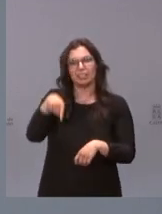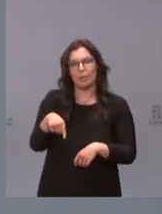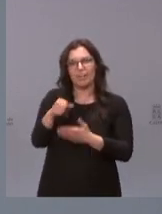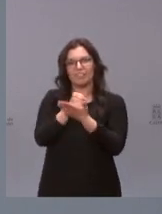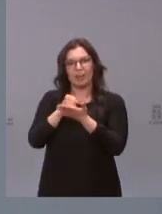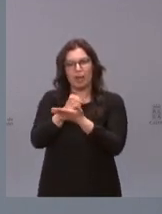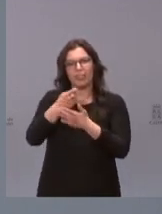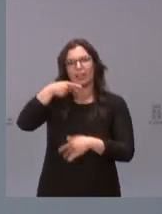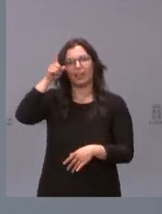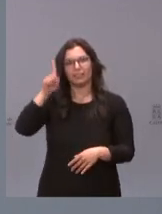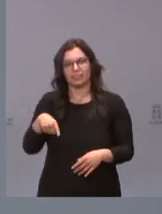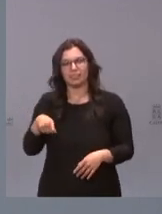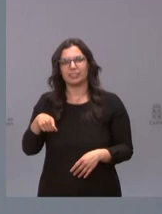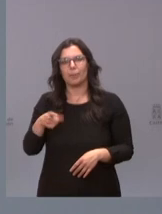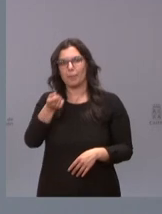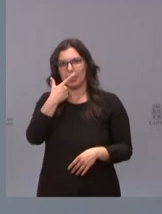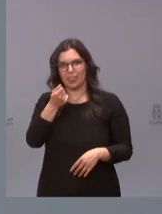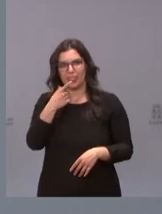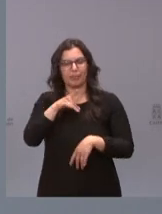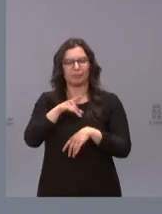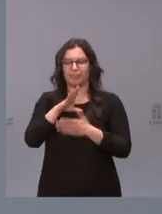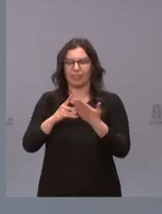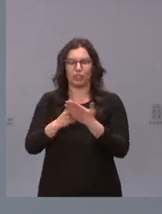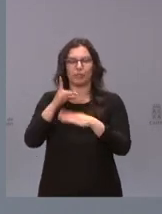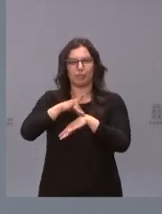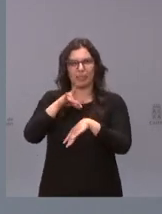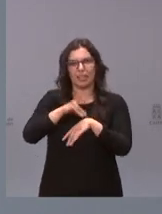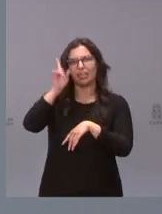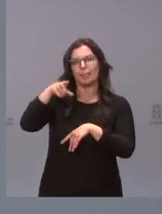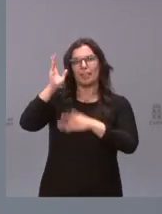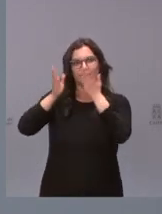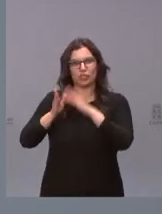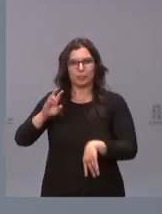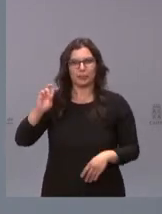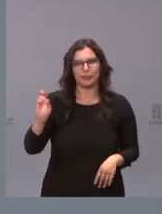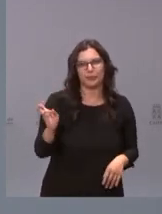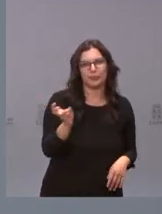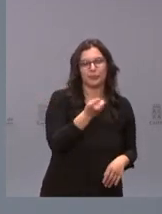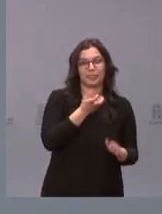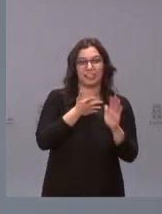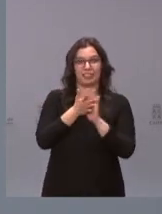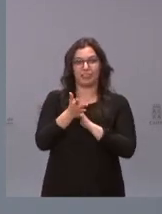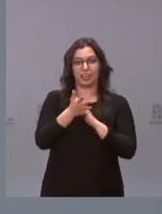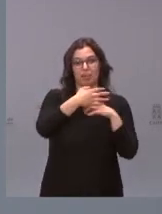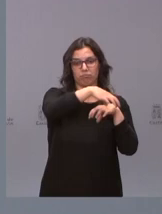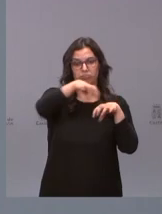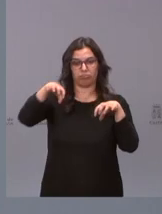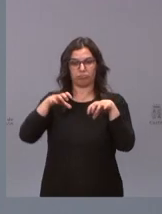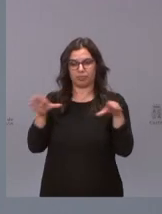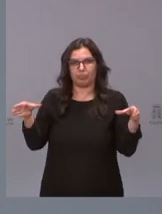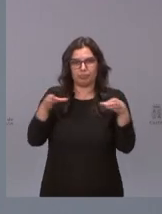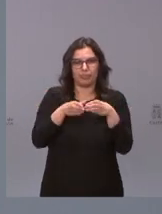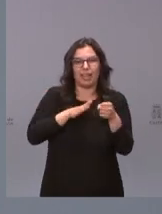farmacia tiene una facultad de medicina tiene una facultad de enfermería de fisioterapia son es un ecosistema biosanitario muy